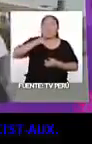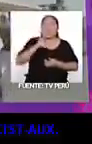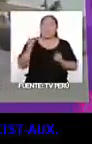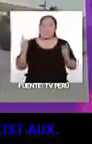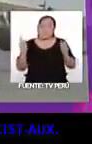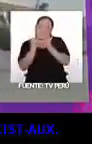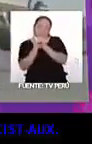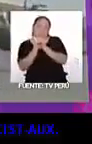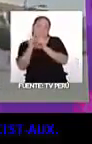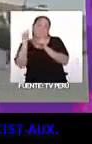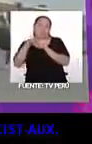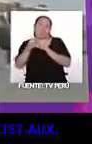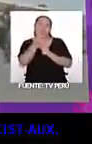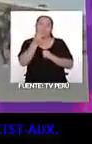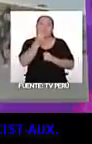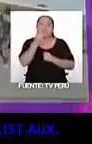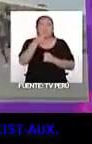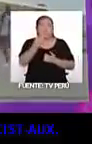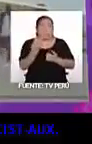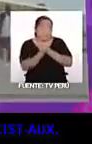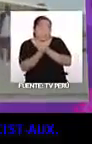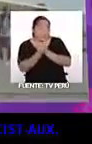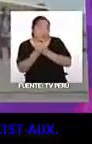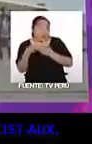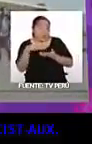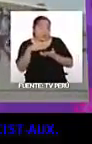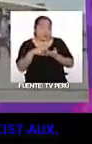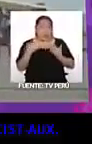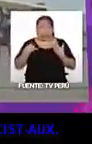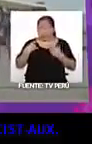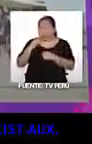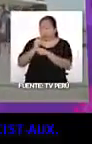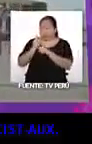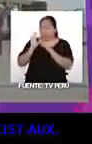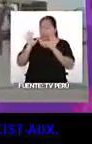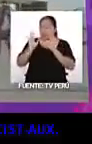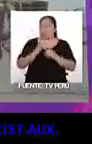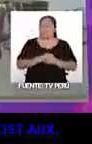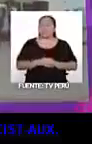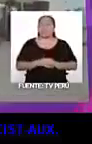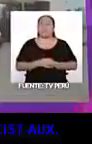BTS. ¿Puedes creerlo? ¿Y si me enseñas a mí un poco esa canción? Ya, mira, la enseño. Espérame.